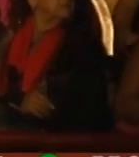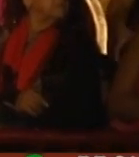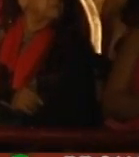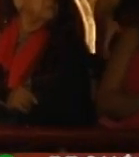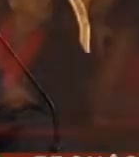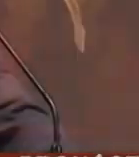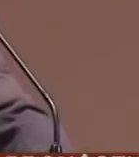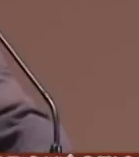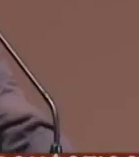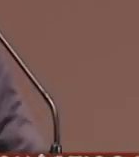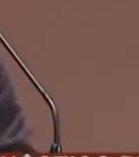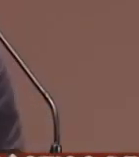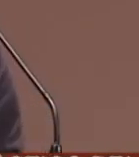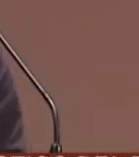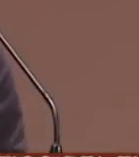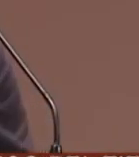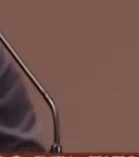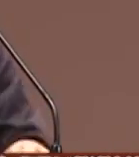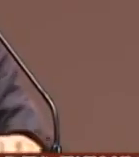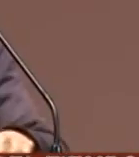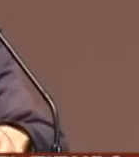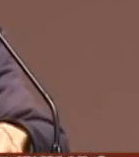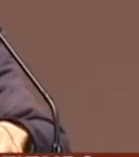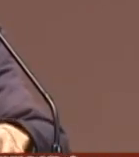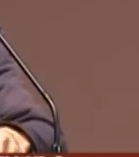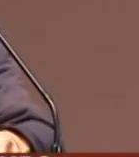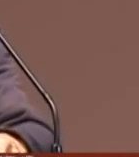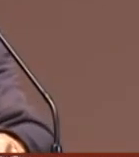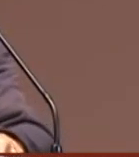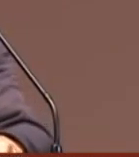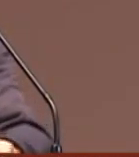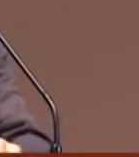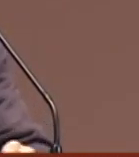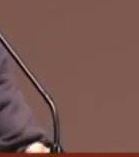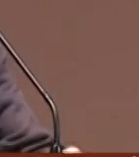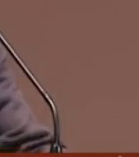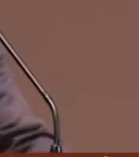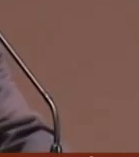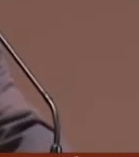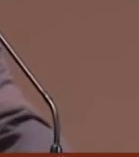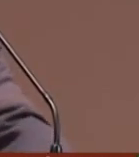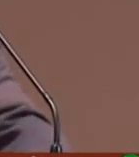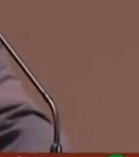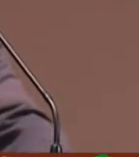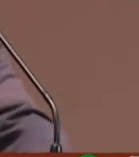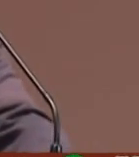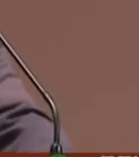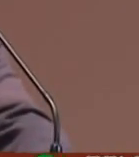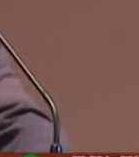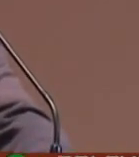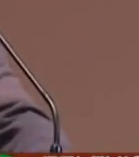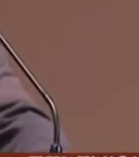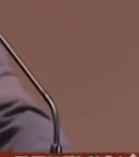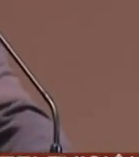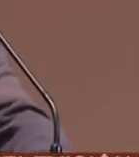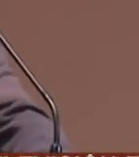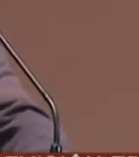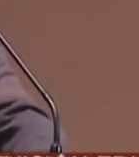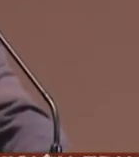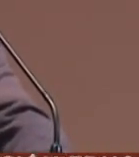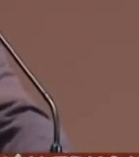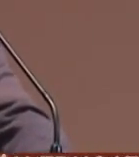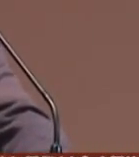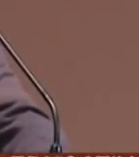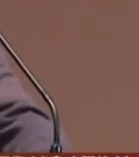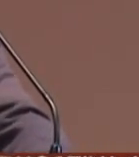dos veces primero para emplearse en Cartagena de Indias y después en Guatemala y por eso insistió una y otra vez